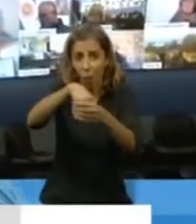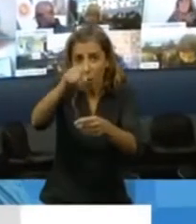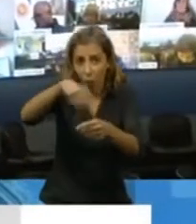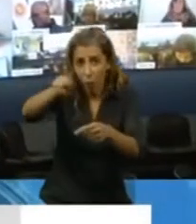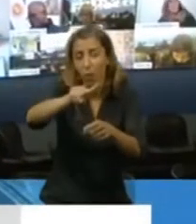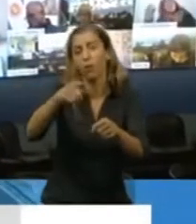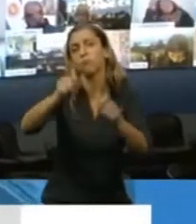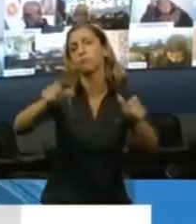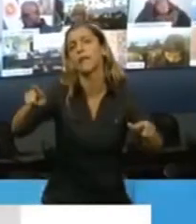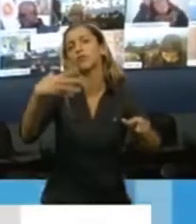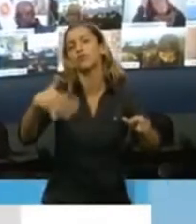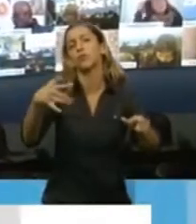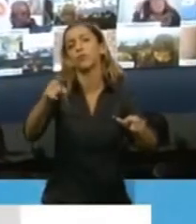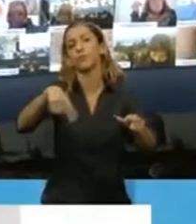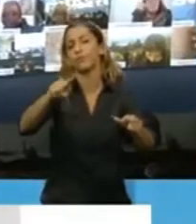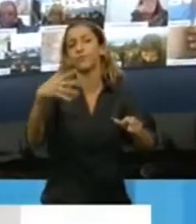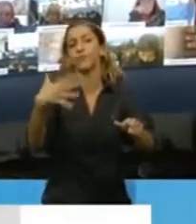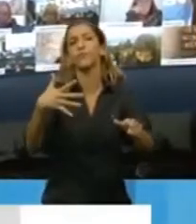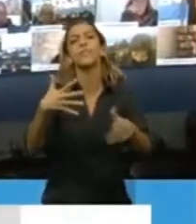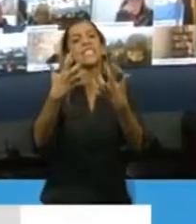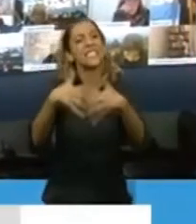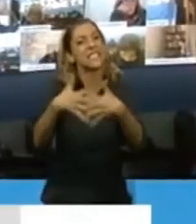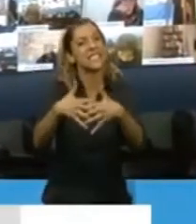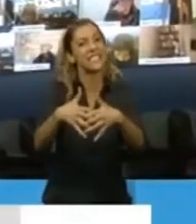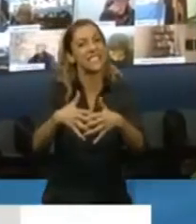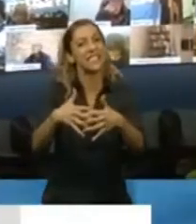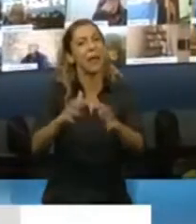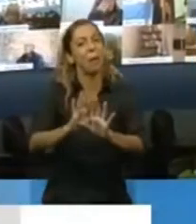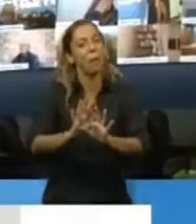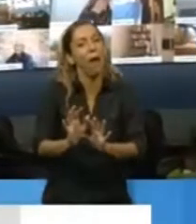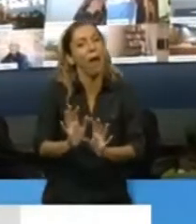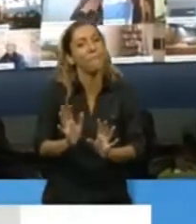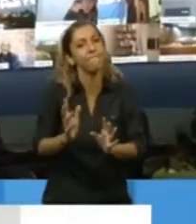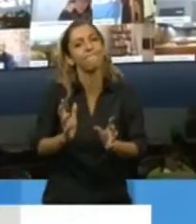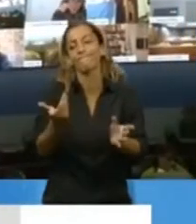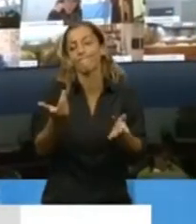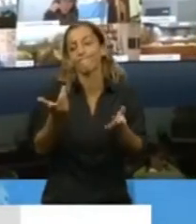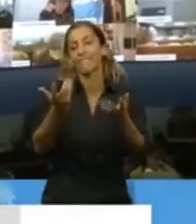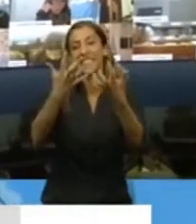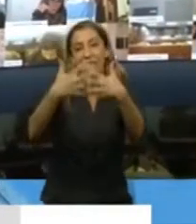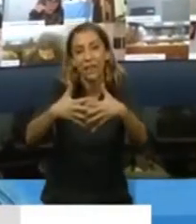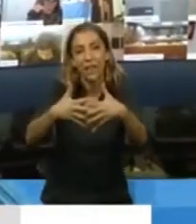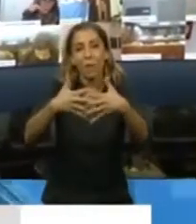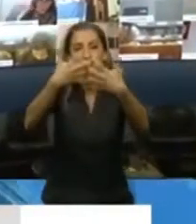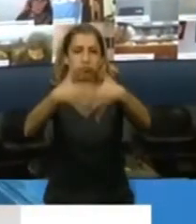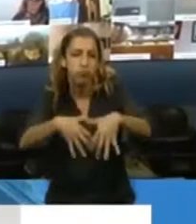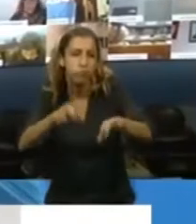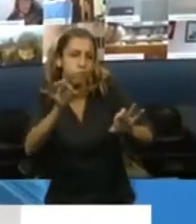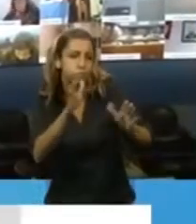que son las primeras víctimas de un sistema de salud fragmentado, segmentado, desarticulado,